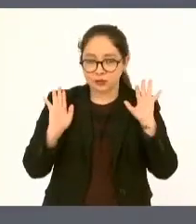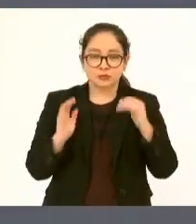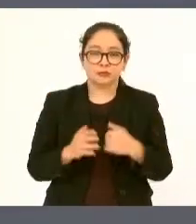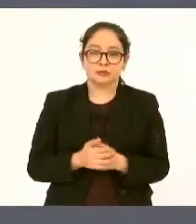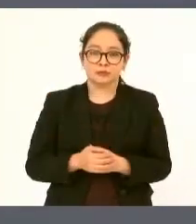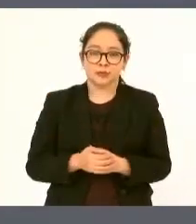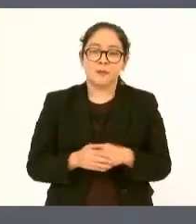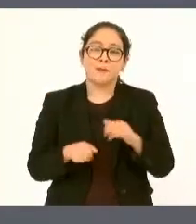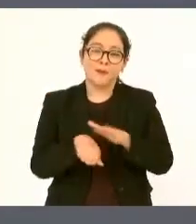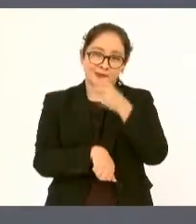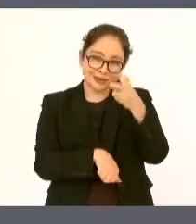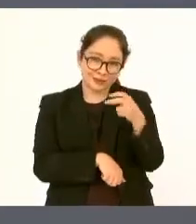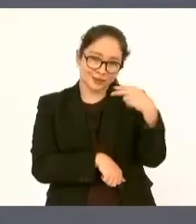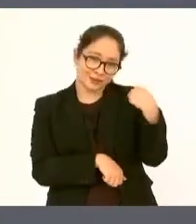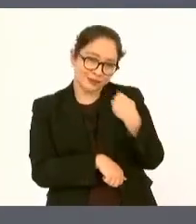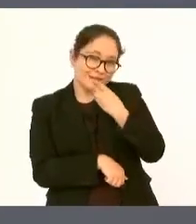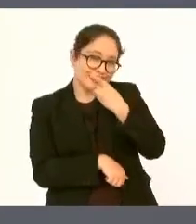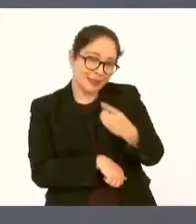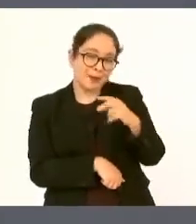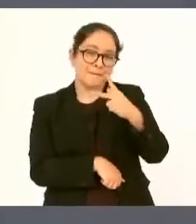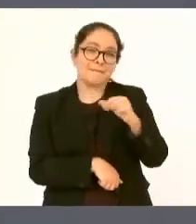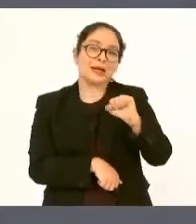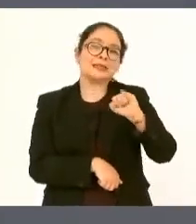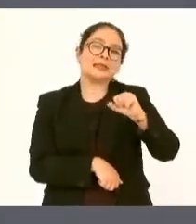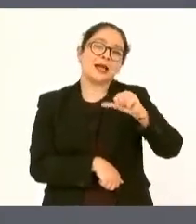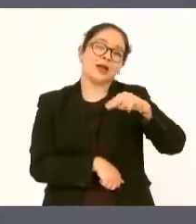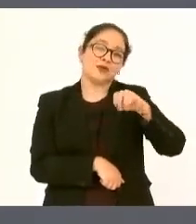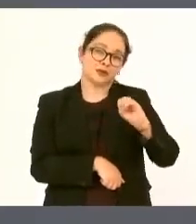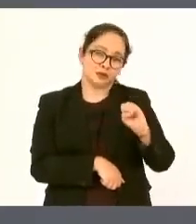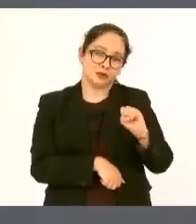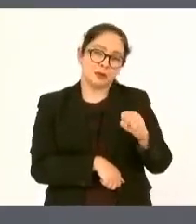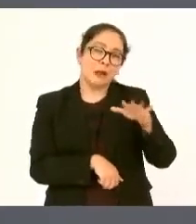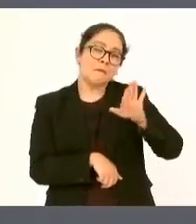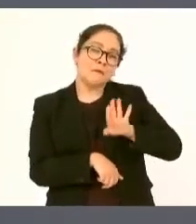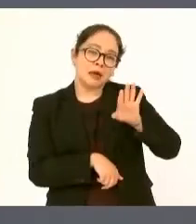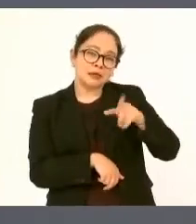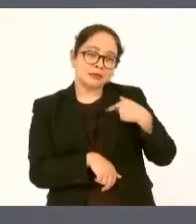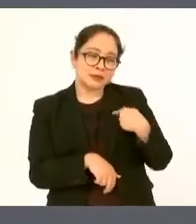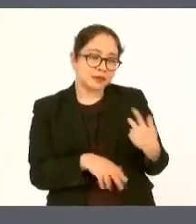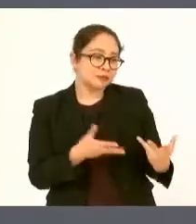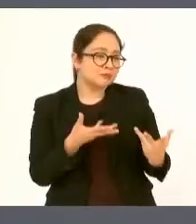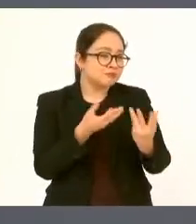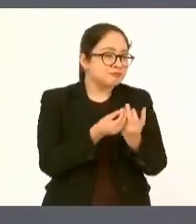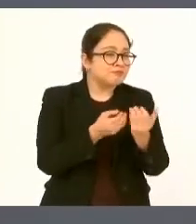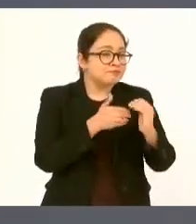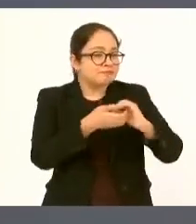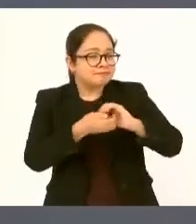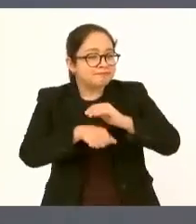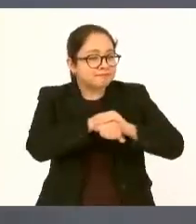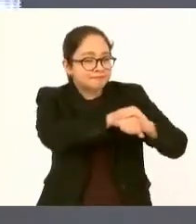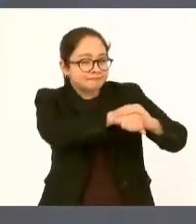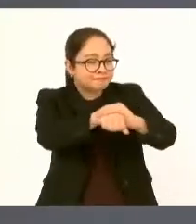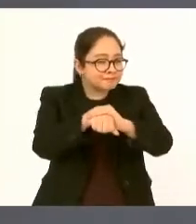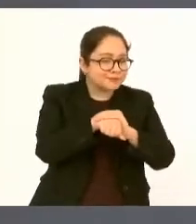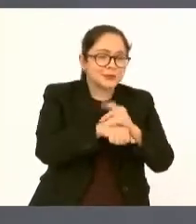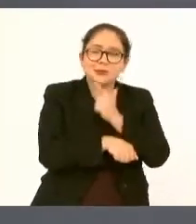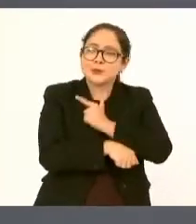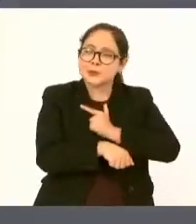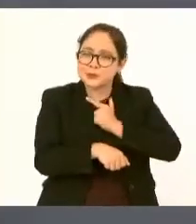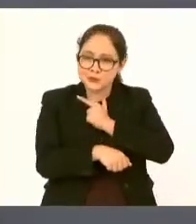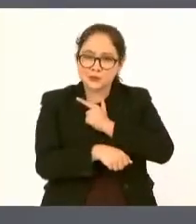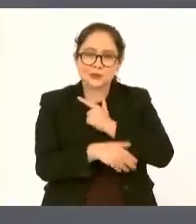paisanos y siempre me da muchísimo gusto estar aquí conozco